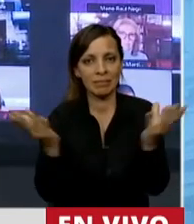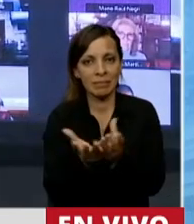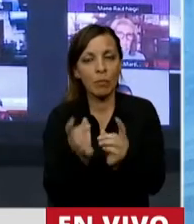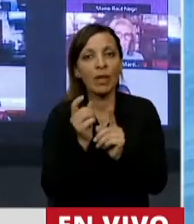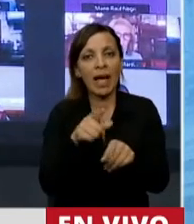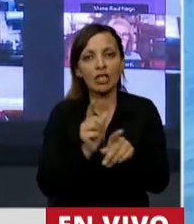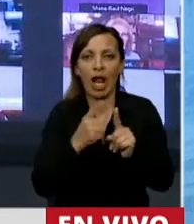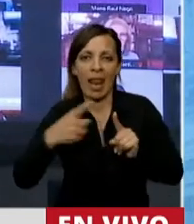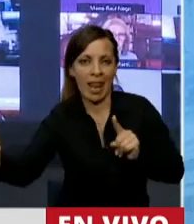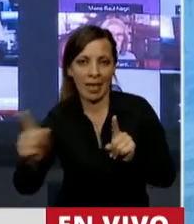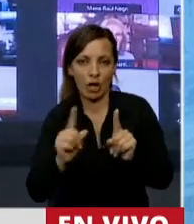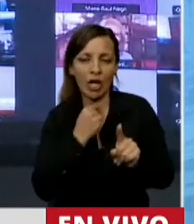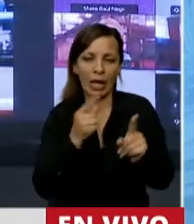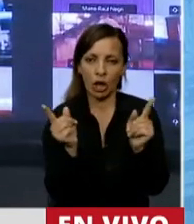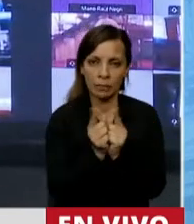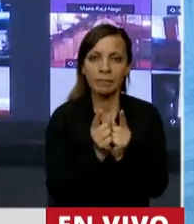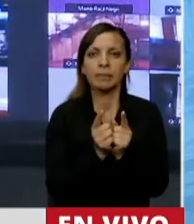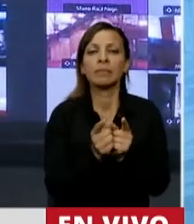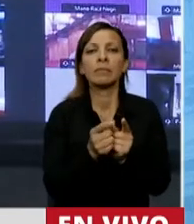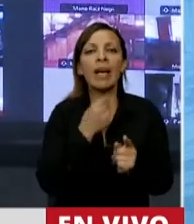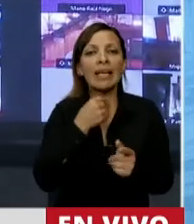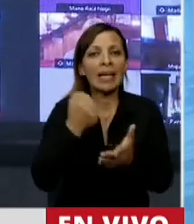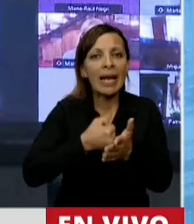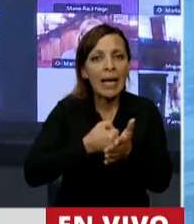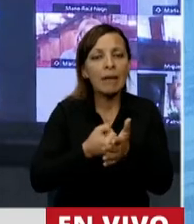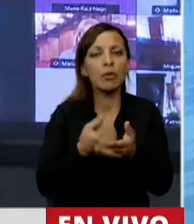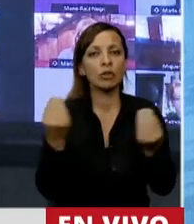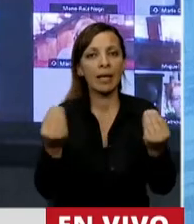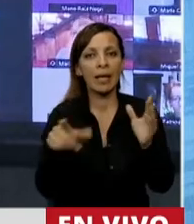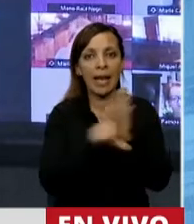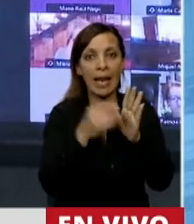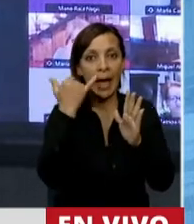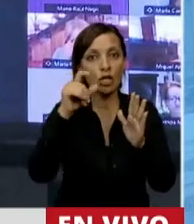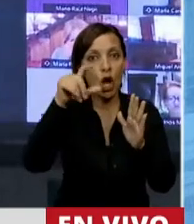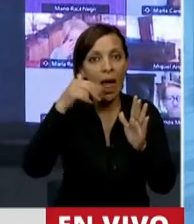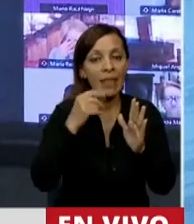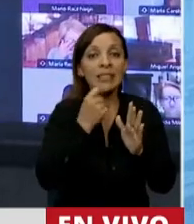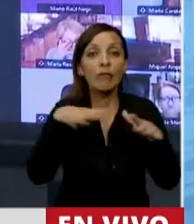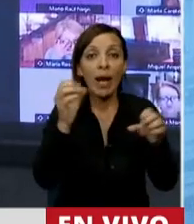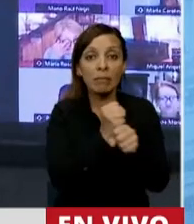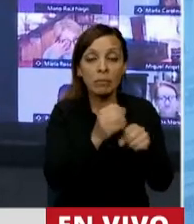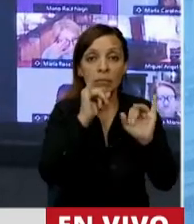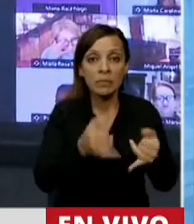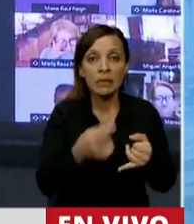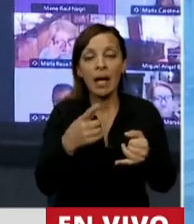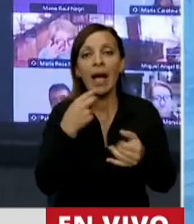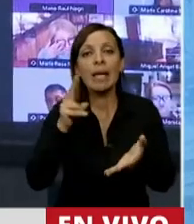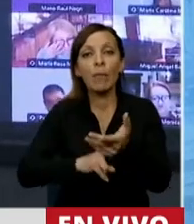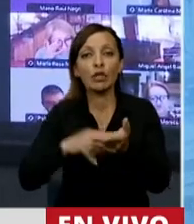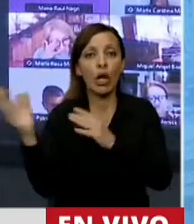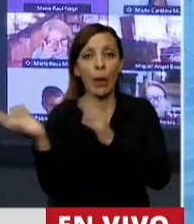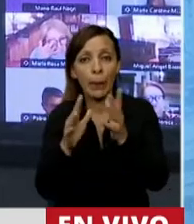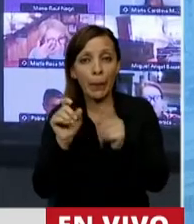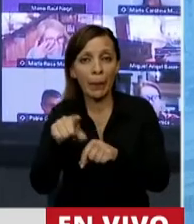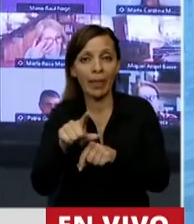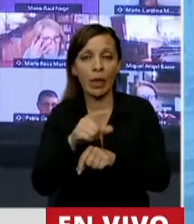ahí, y para no hacerla demasiado larga, lo que estamos tratando de hacer acá, con la ley Yolanda, si tuviésemos ley Yolanda no habría cosas como el impuesto al viento, por